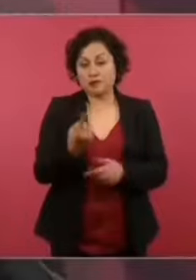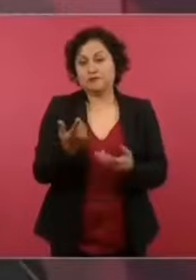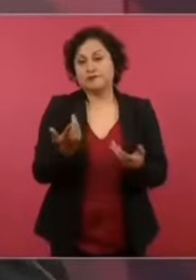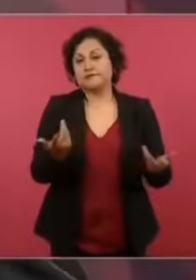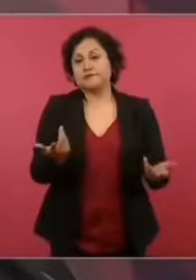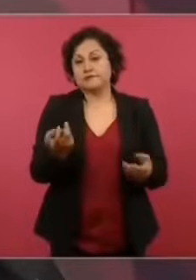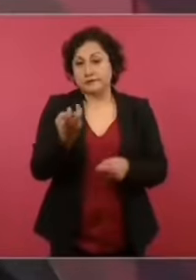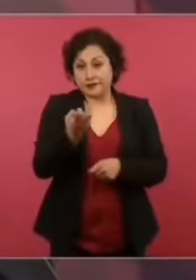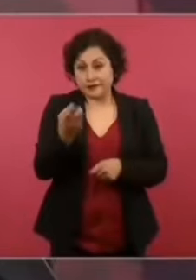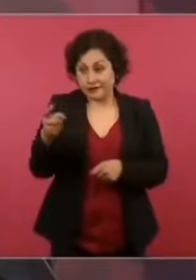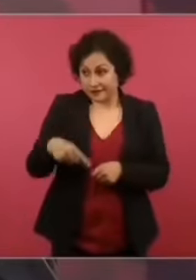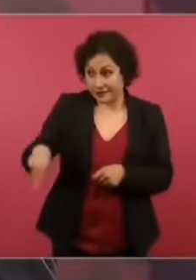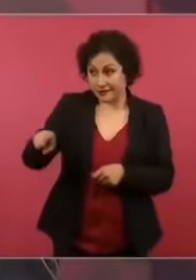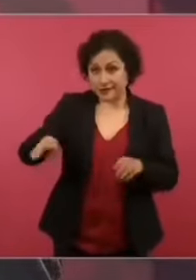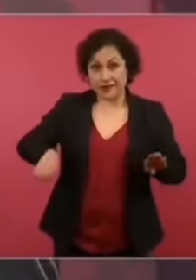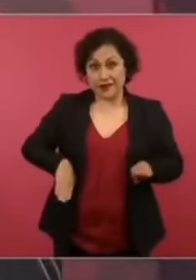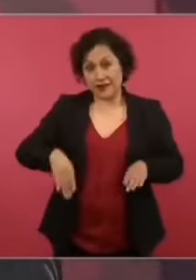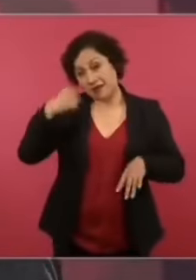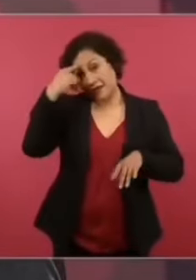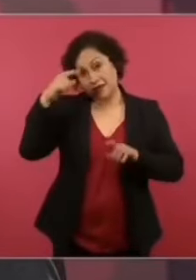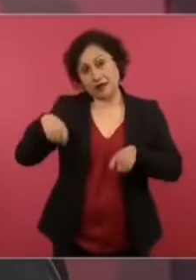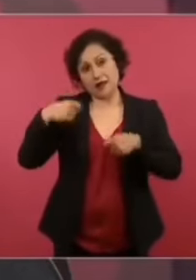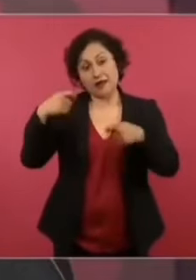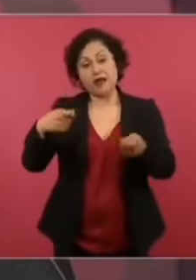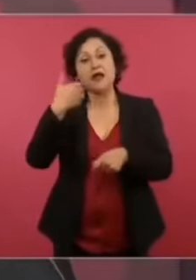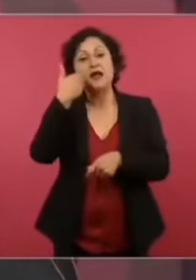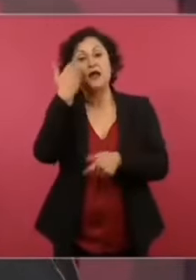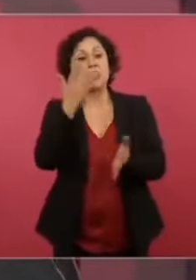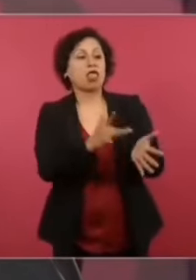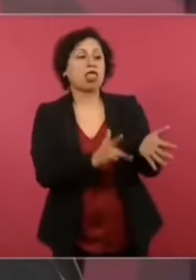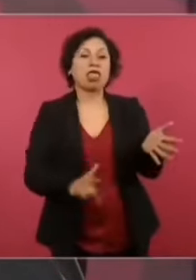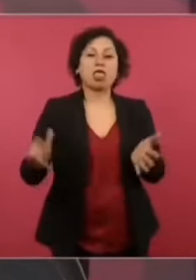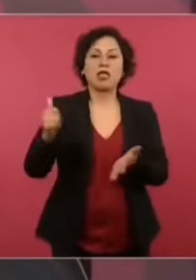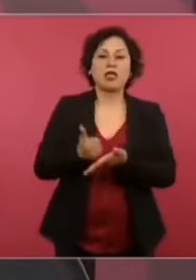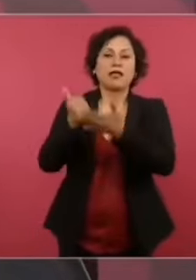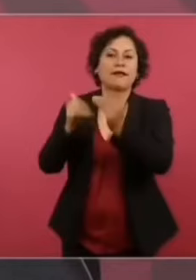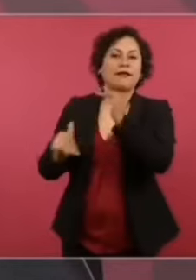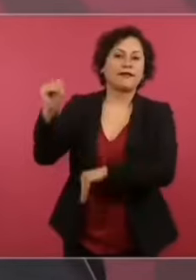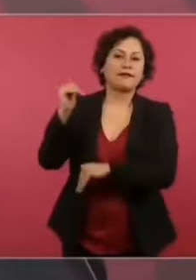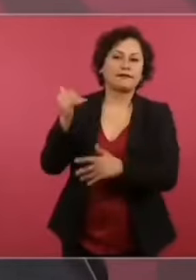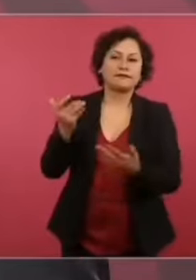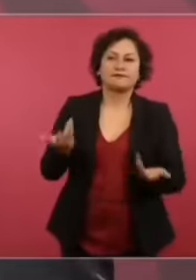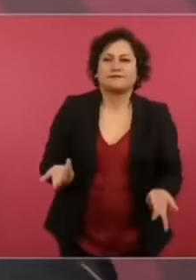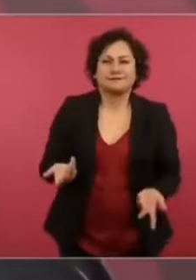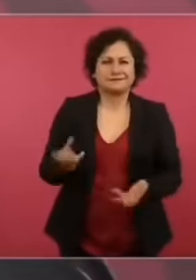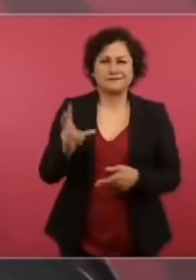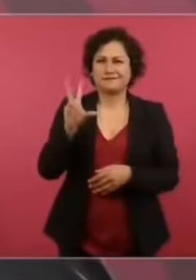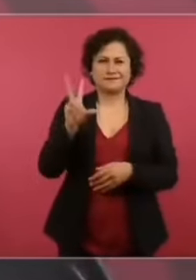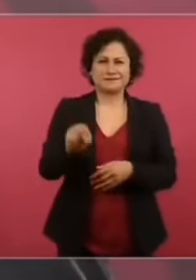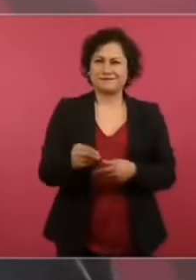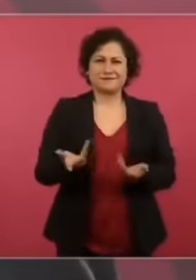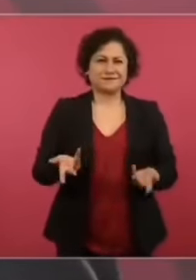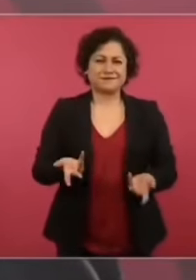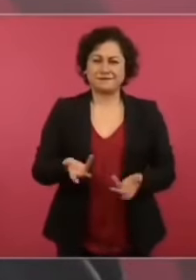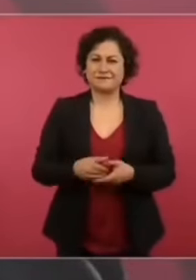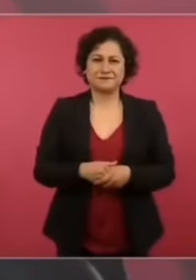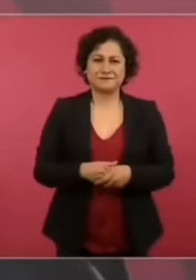no les ayuda, no les ayuda.